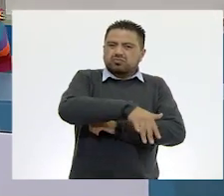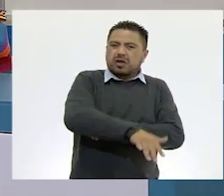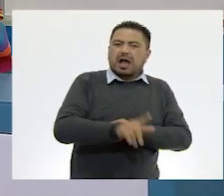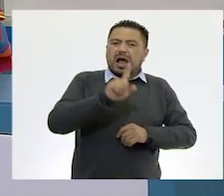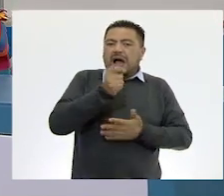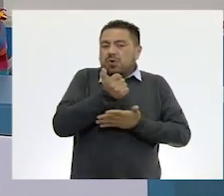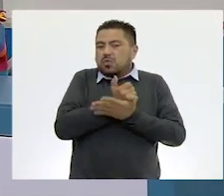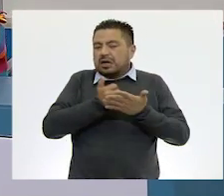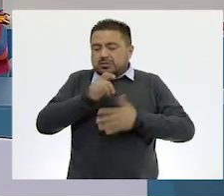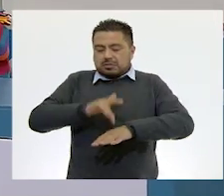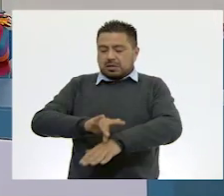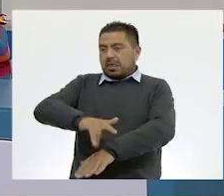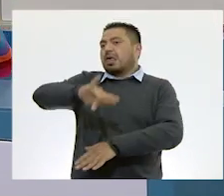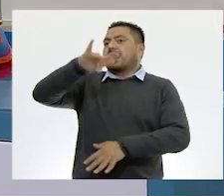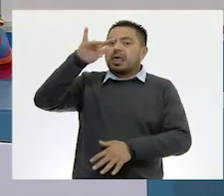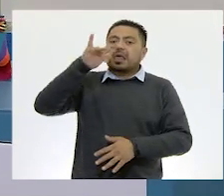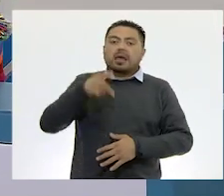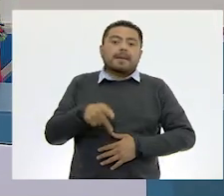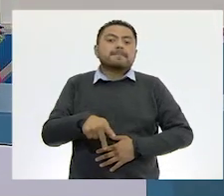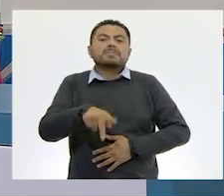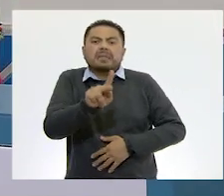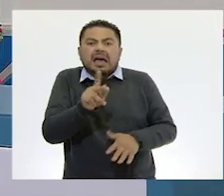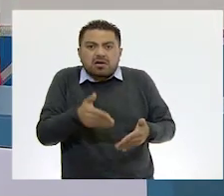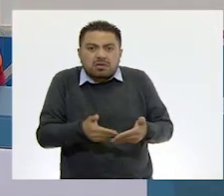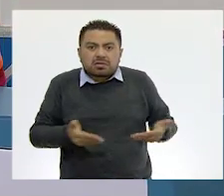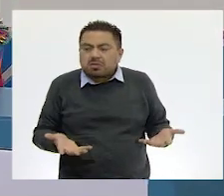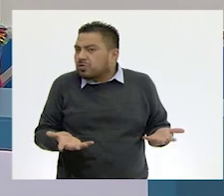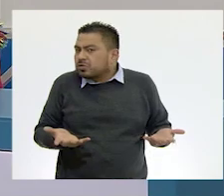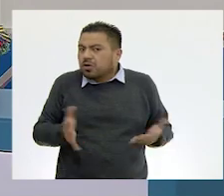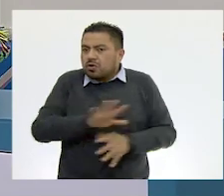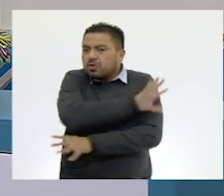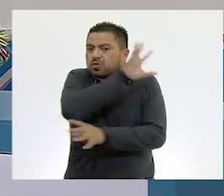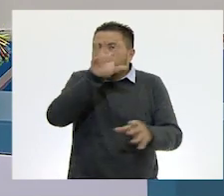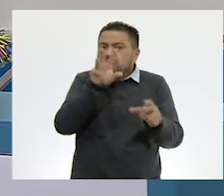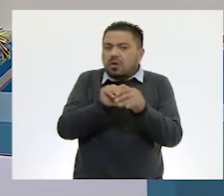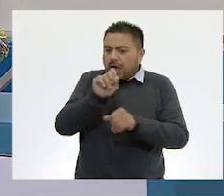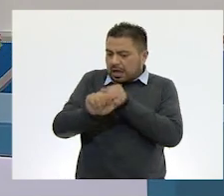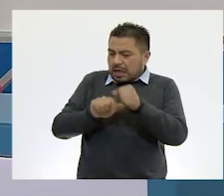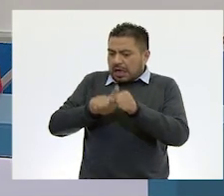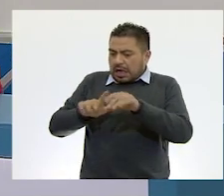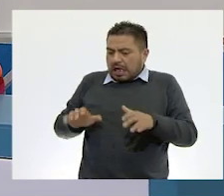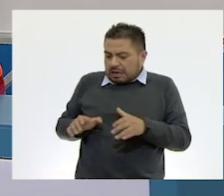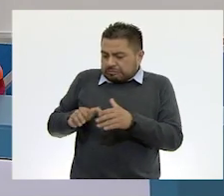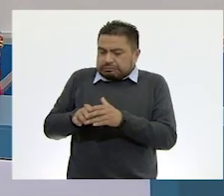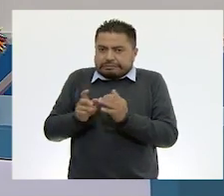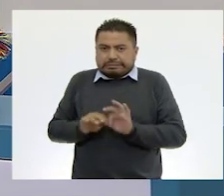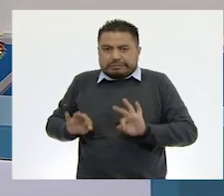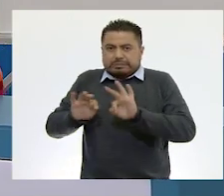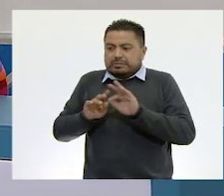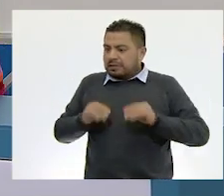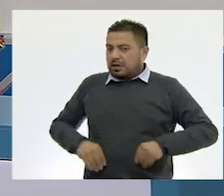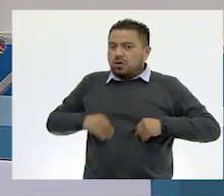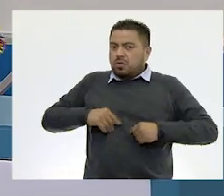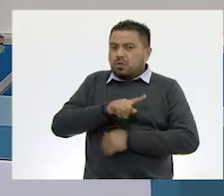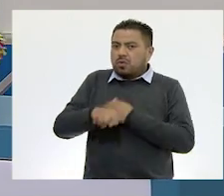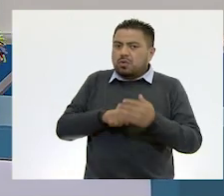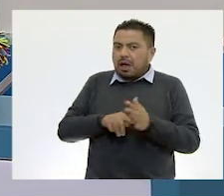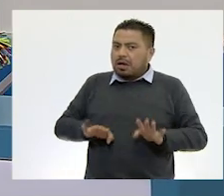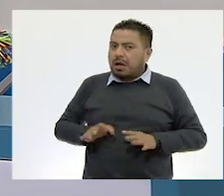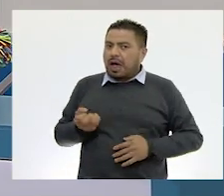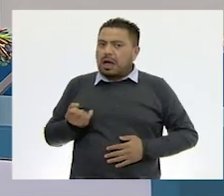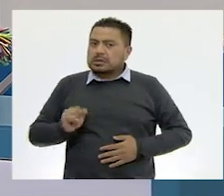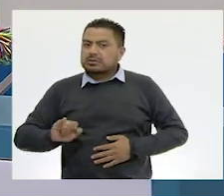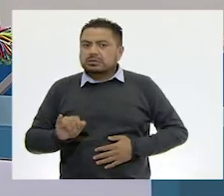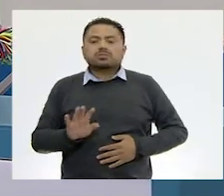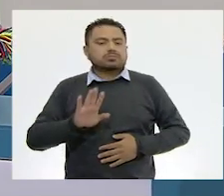cristalina, pero entonces, ¿todas las especies endémicas viven en lugares similares?